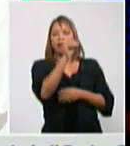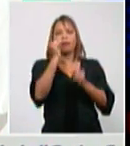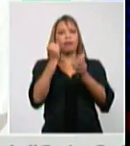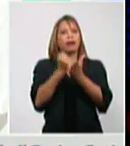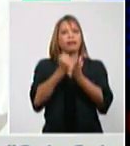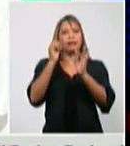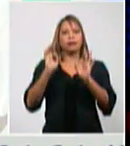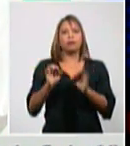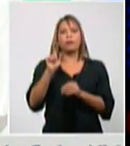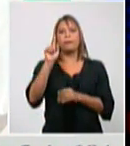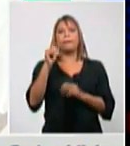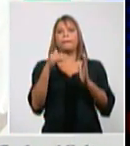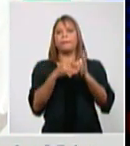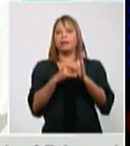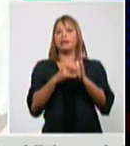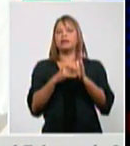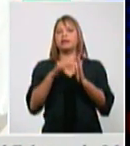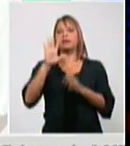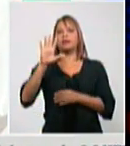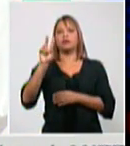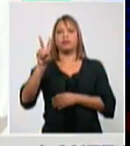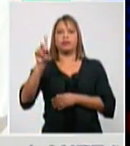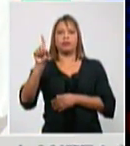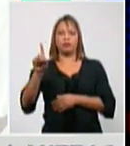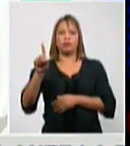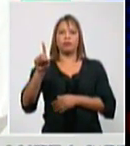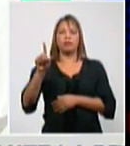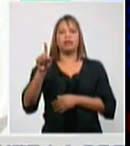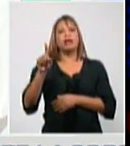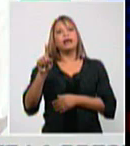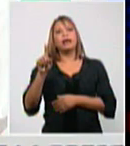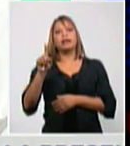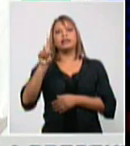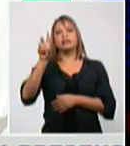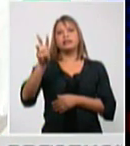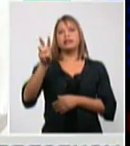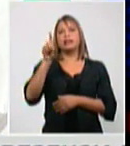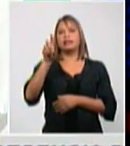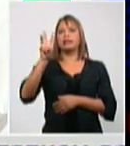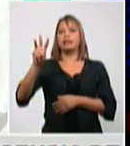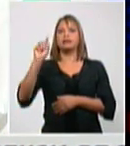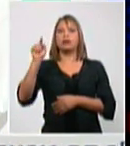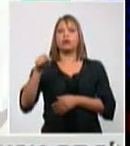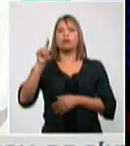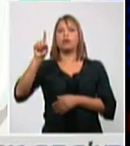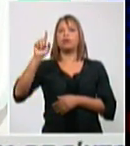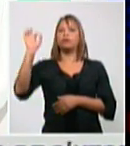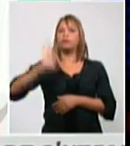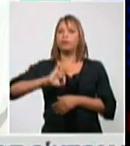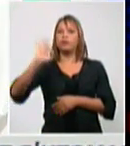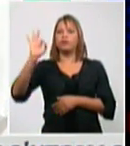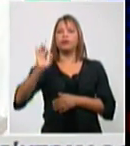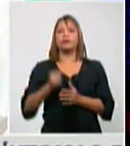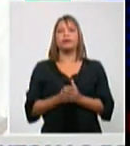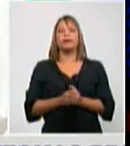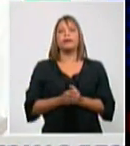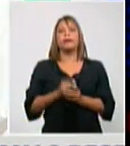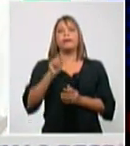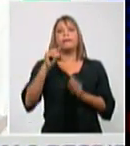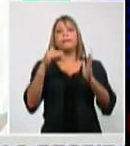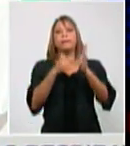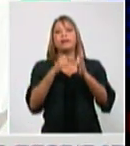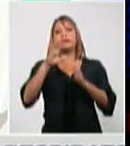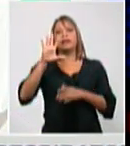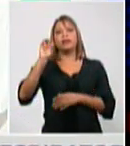,521 estamos hablando del 13,1% 1,509 el